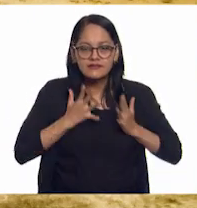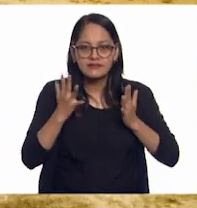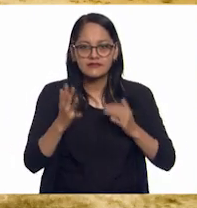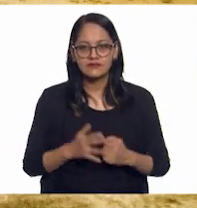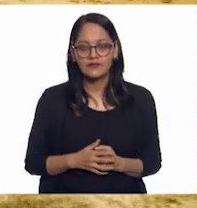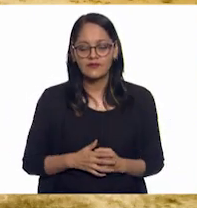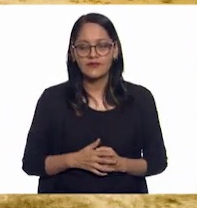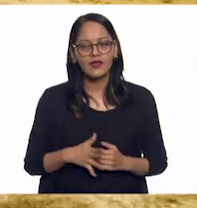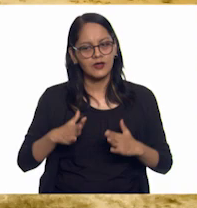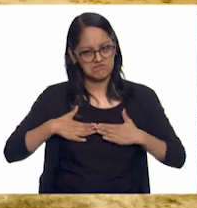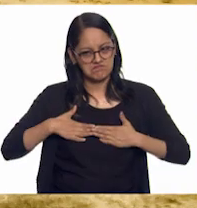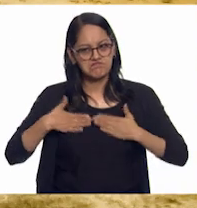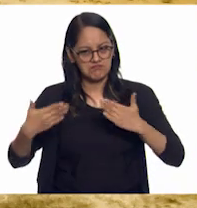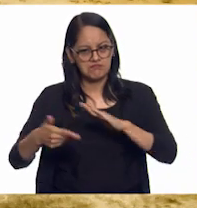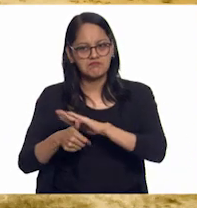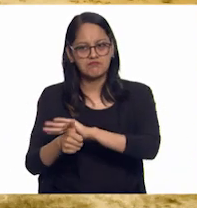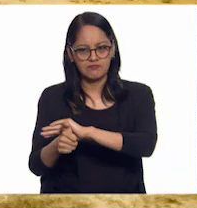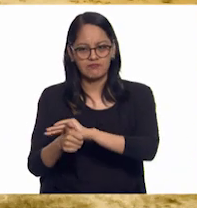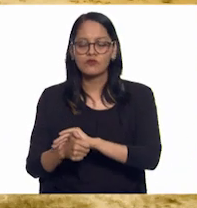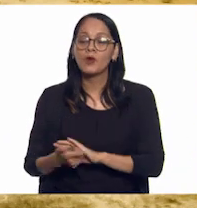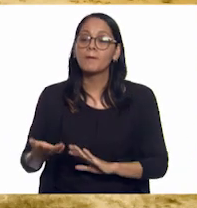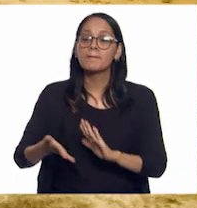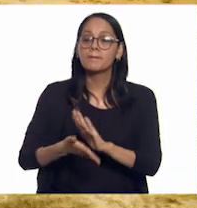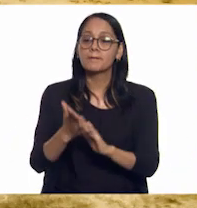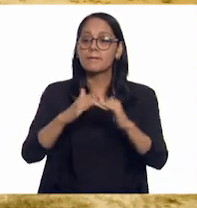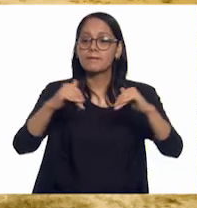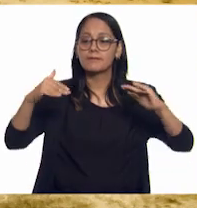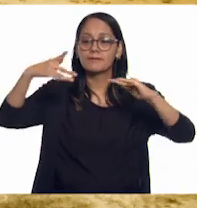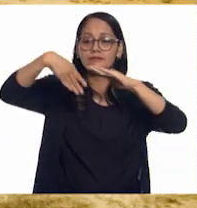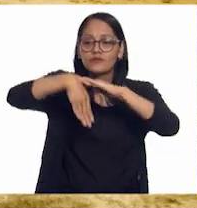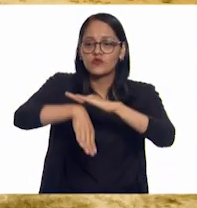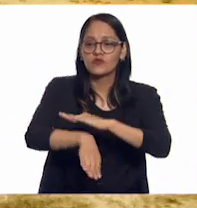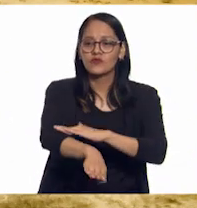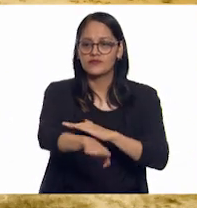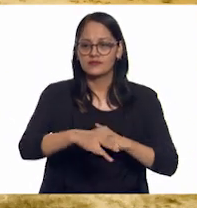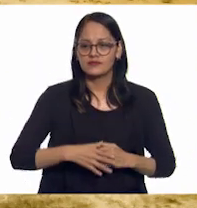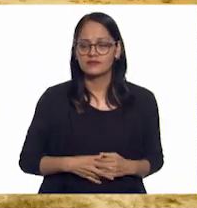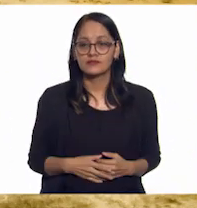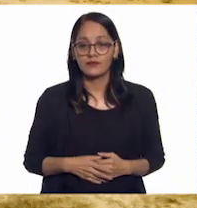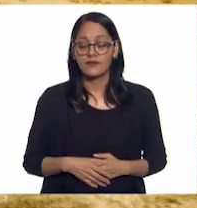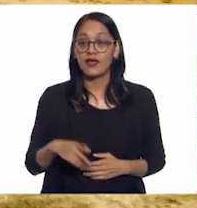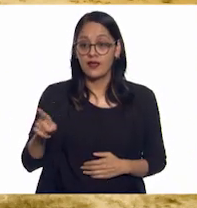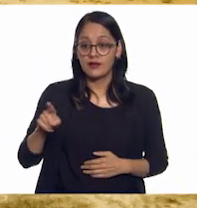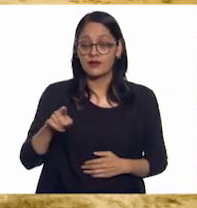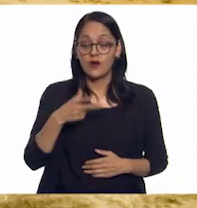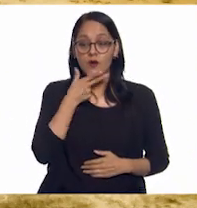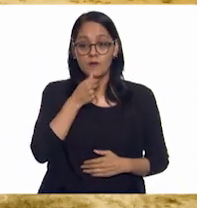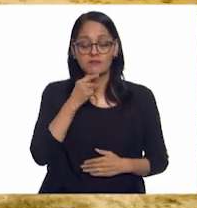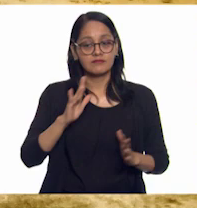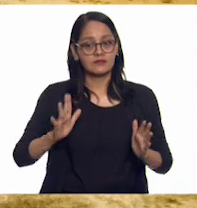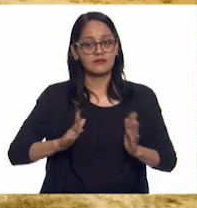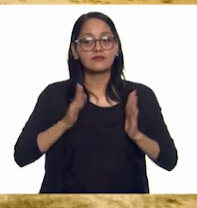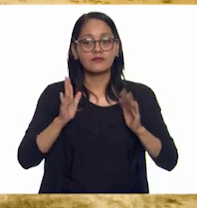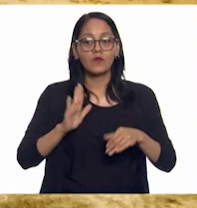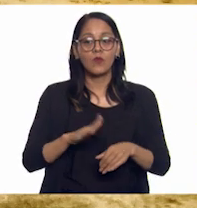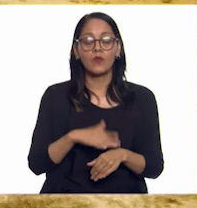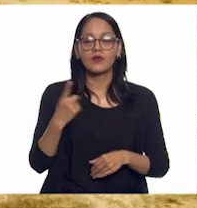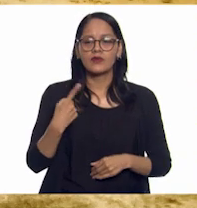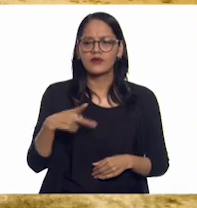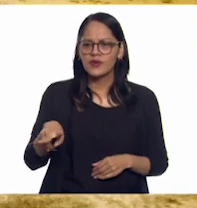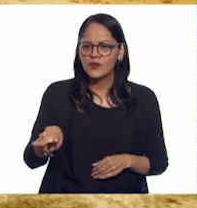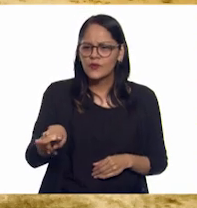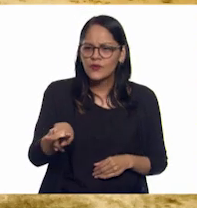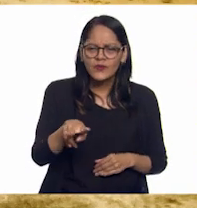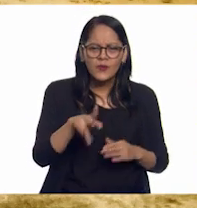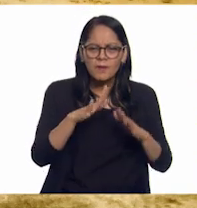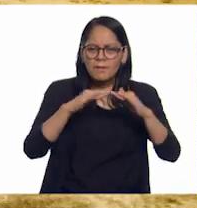Confió en la tortuga y fueron a la profundidad del mar. Él estaba sorprendido por la belleza